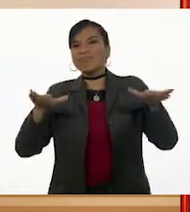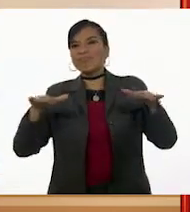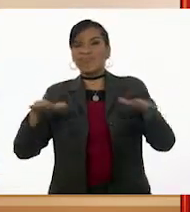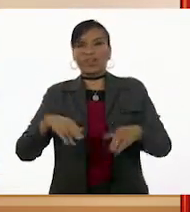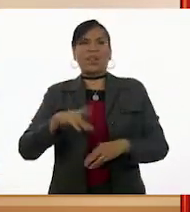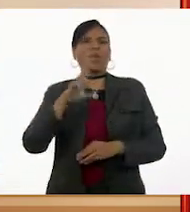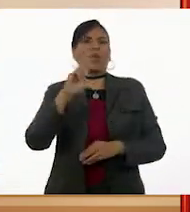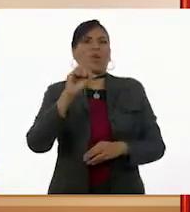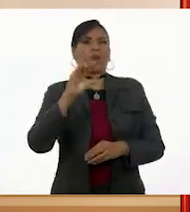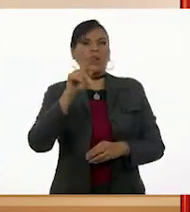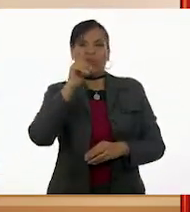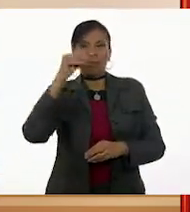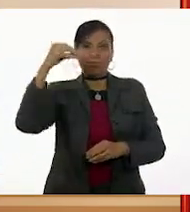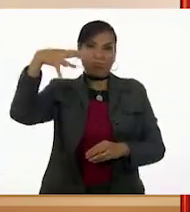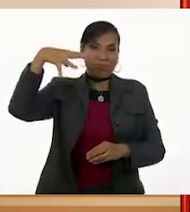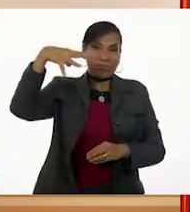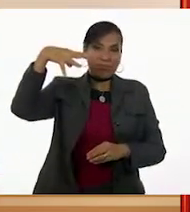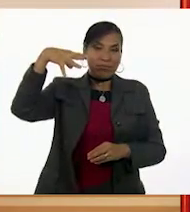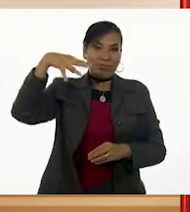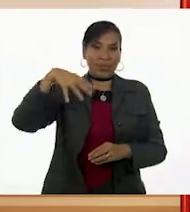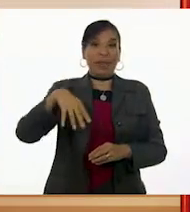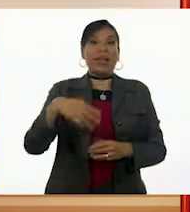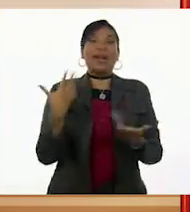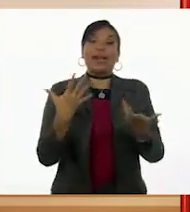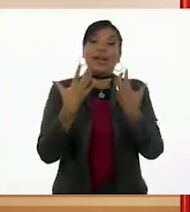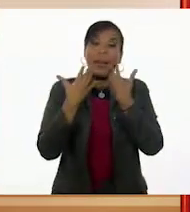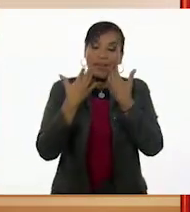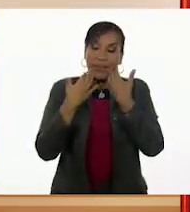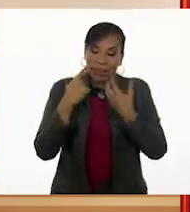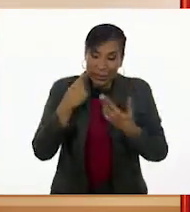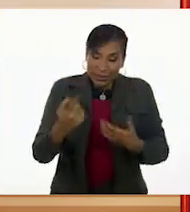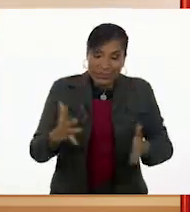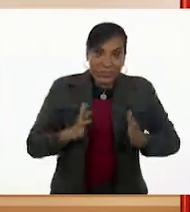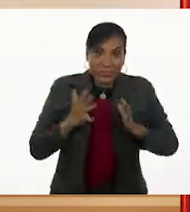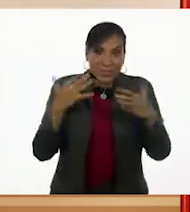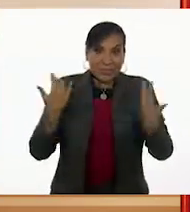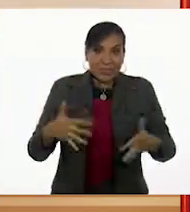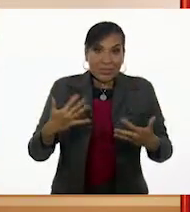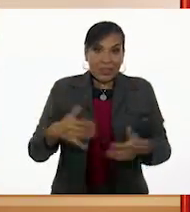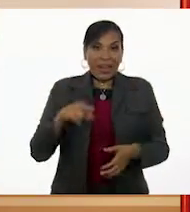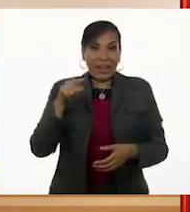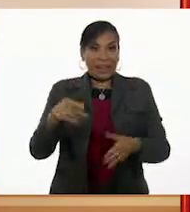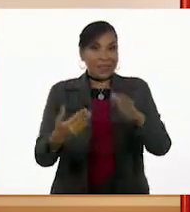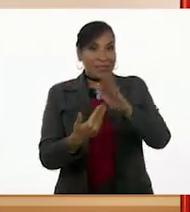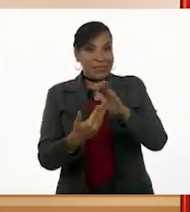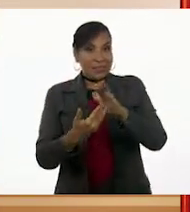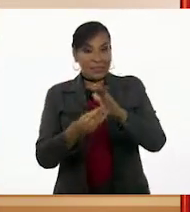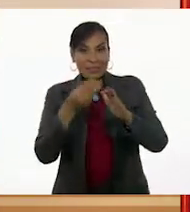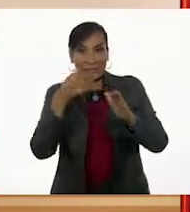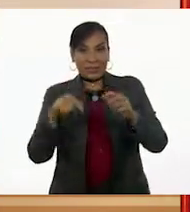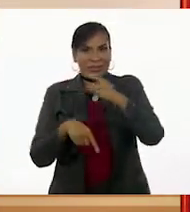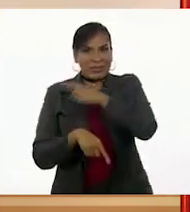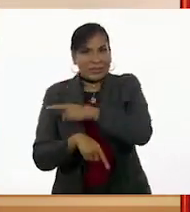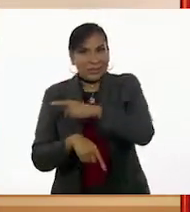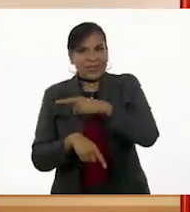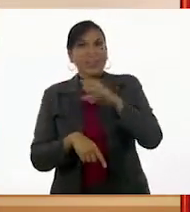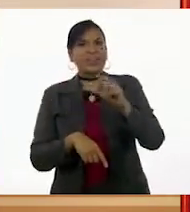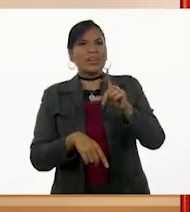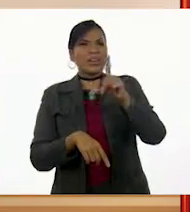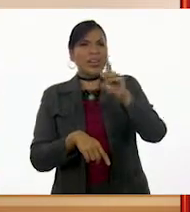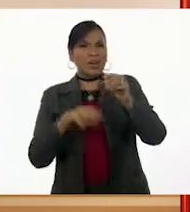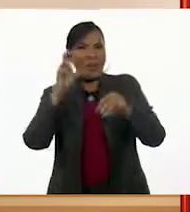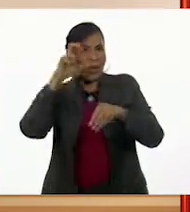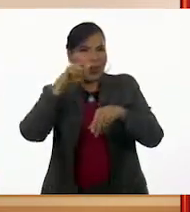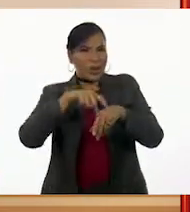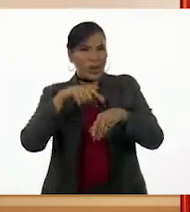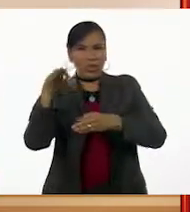Roberto prendió la luz y... ¡Oh, sorpresa! Justo en la mesa de la cocina estaba Lolo, el oro,